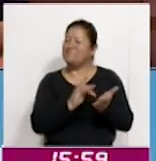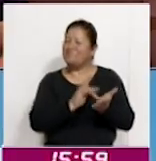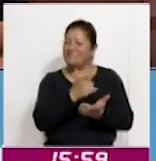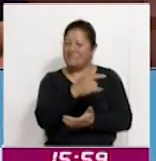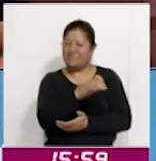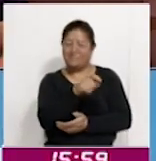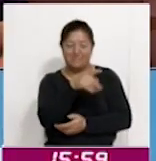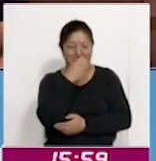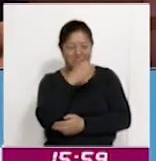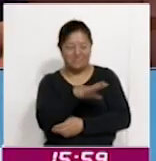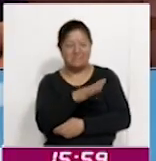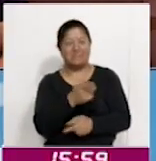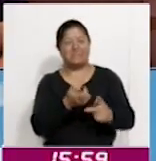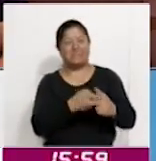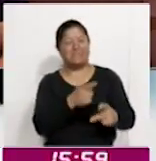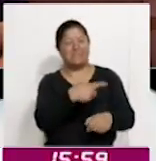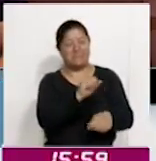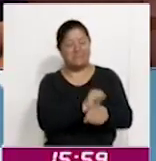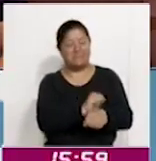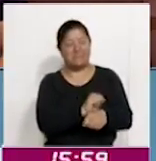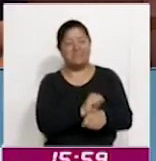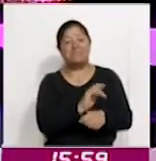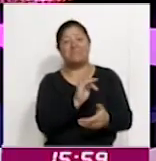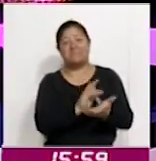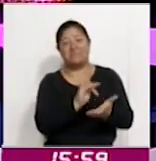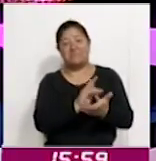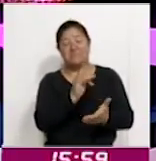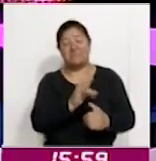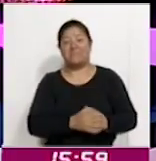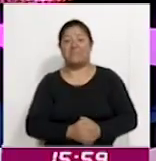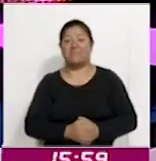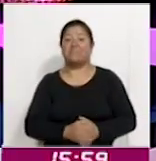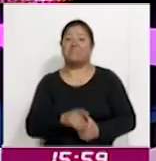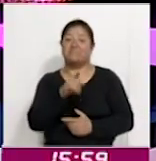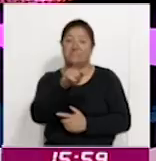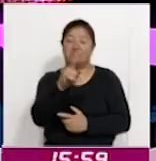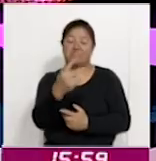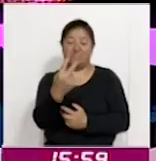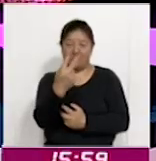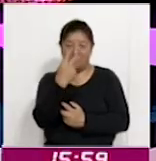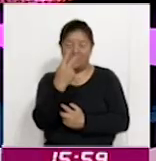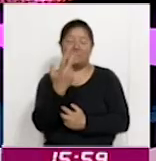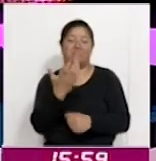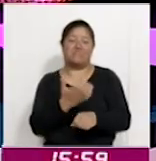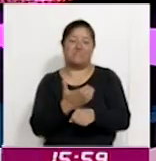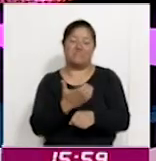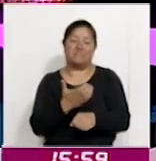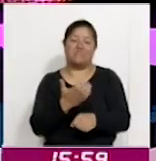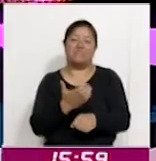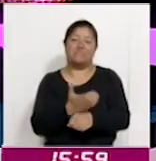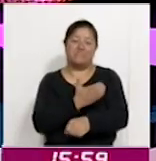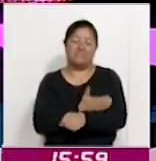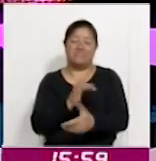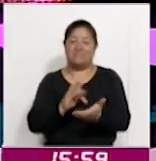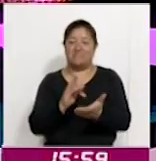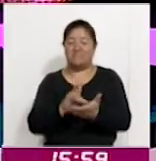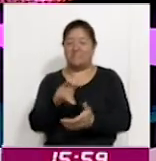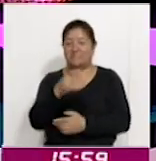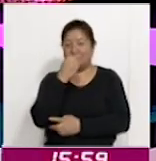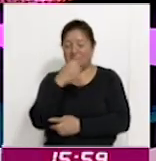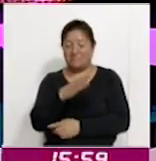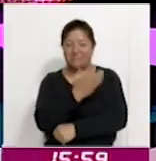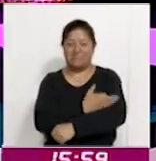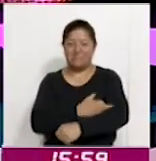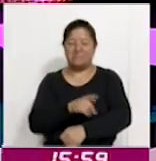un estupendo inicio de semana. Gracias por la información. Y gracias a usted, como siempre, por acompañarnos. Le deseamos que pase una estupenda tarde